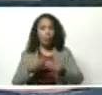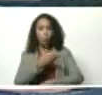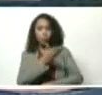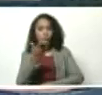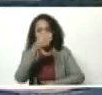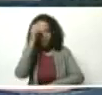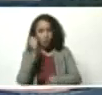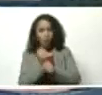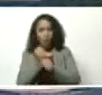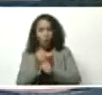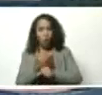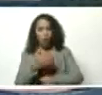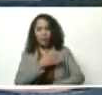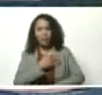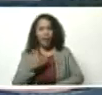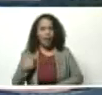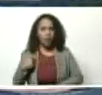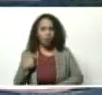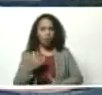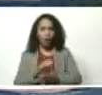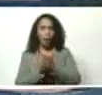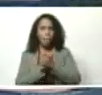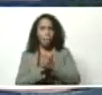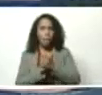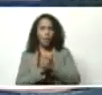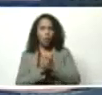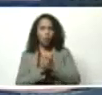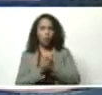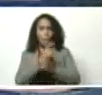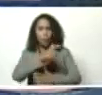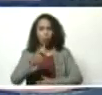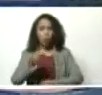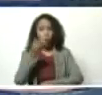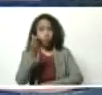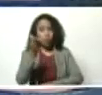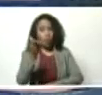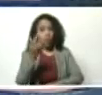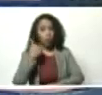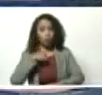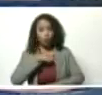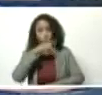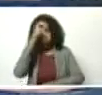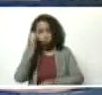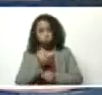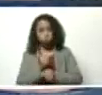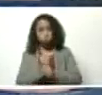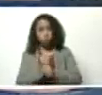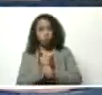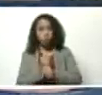Querido, querido compatriota, es por ustedes, es por ti.